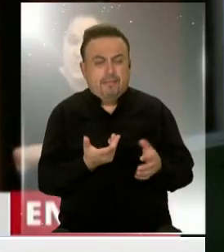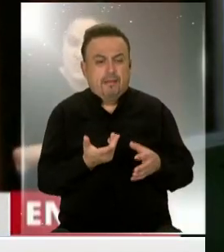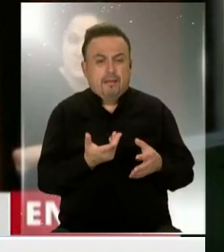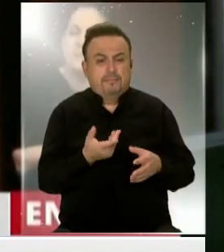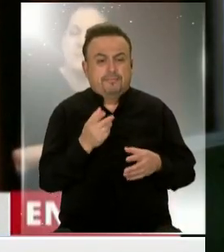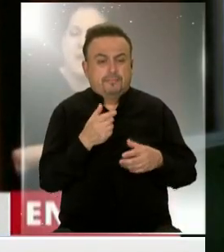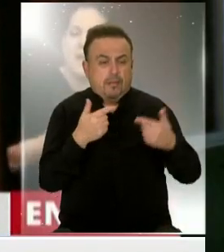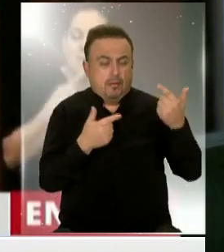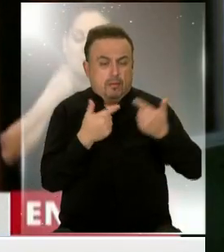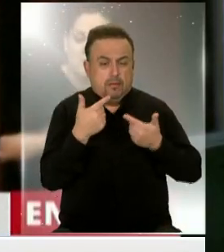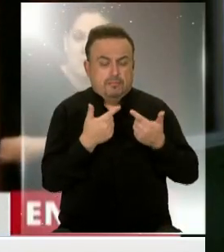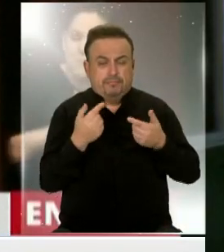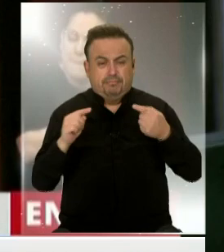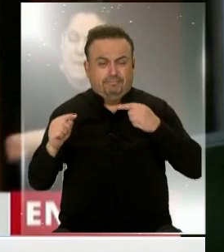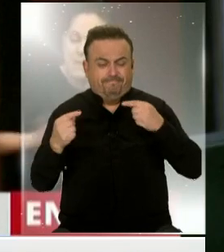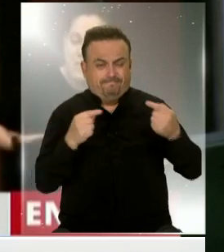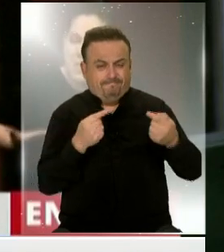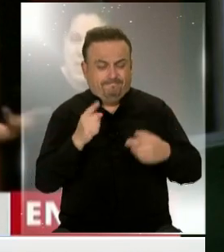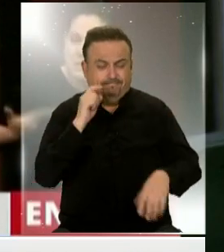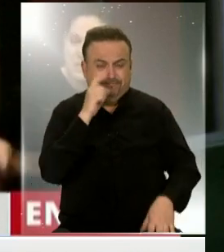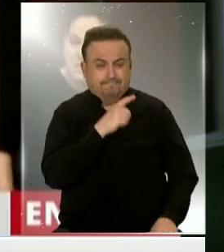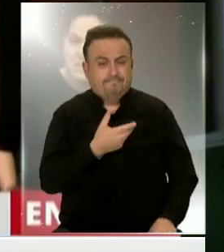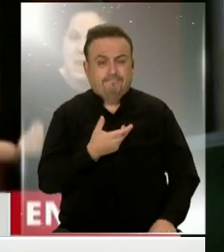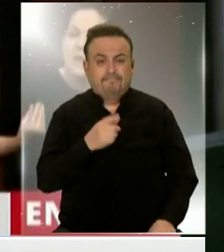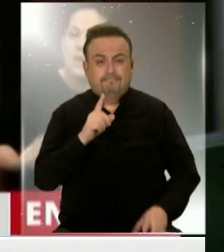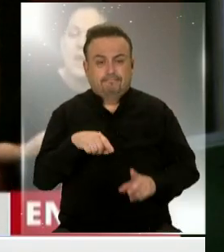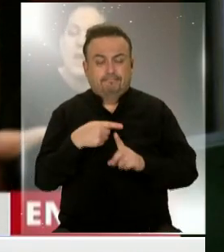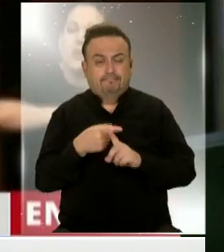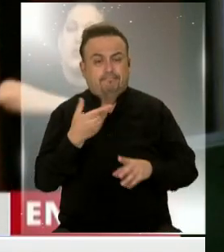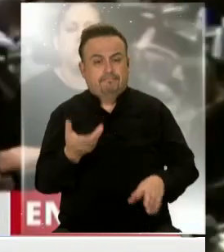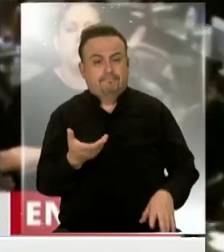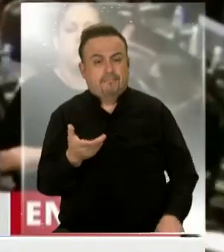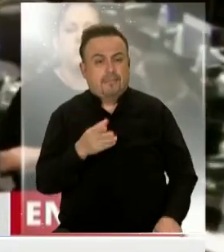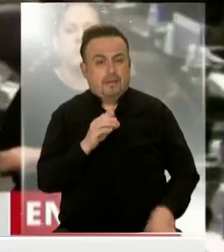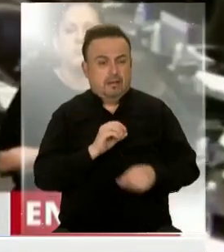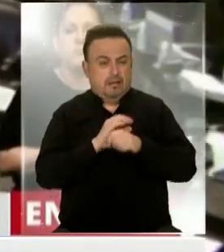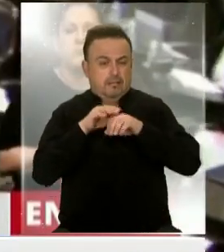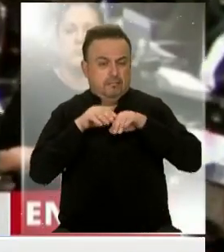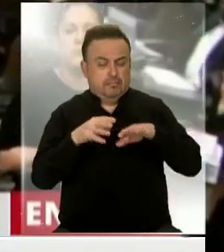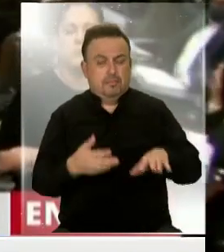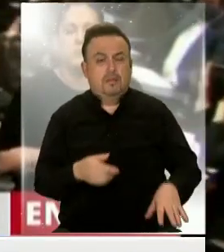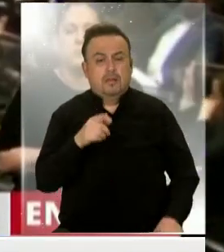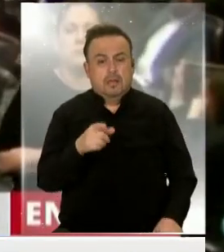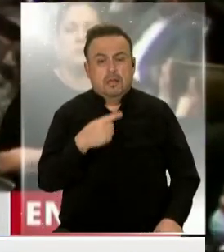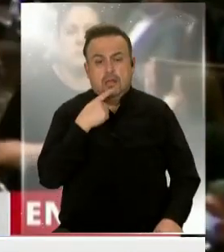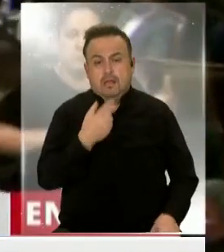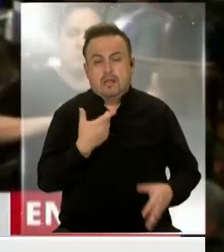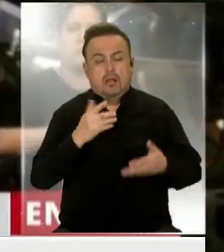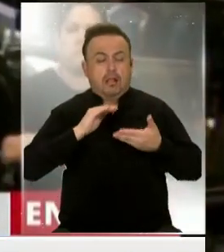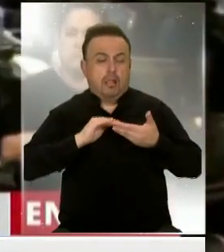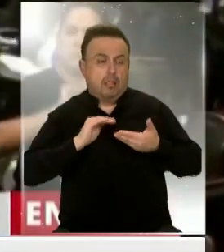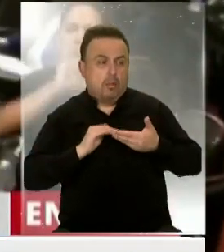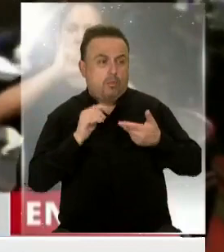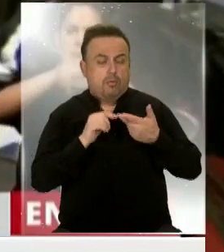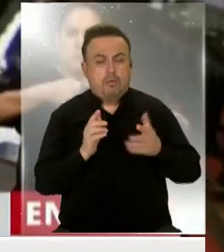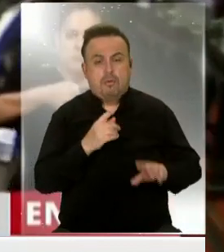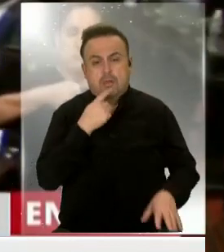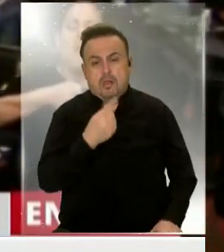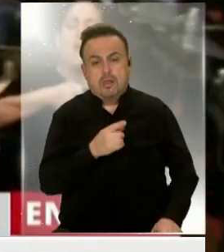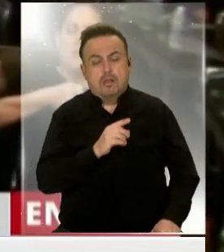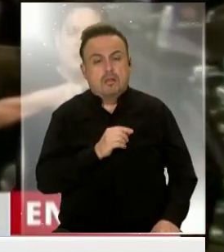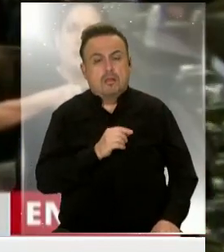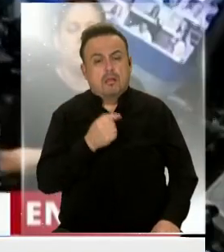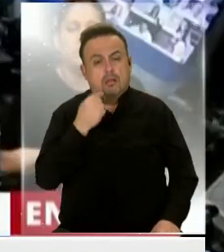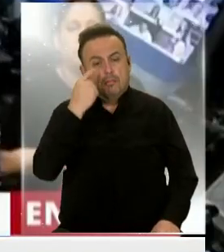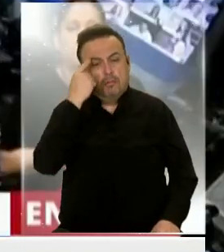situación política también compleja y además los efectos de la pandemia. Claro, porque él podía presentar todas las excusas posibles, por ejemplo, decía que